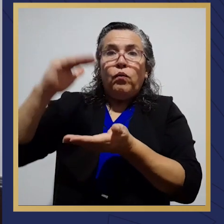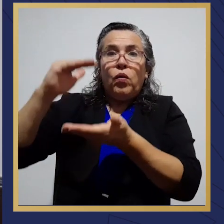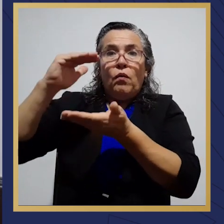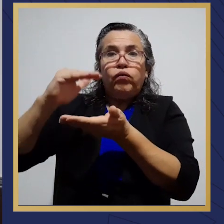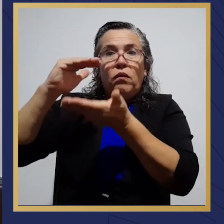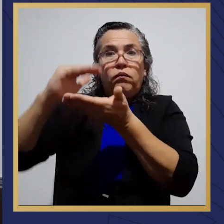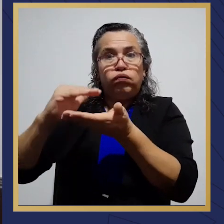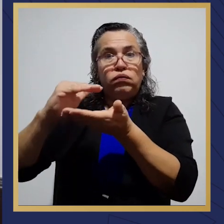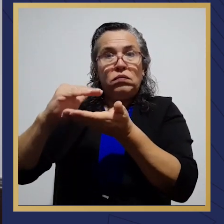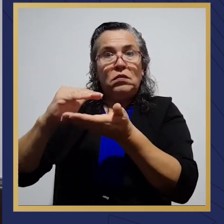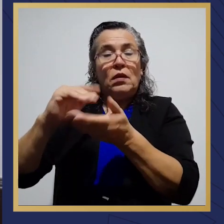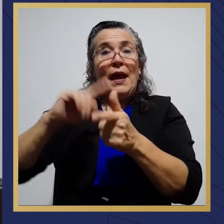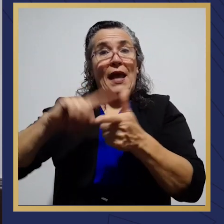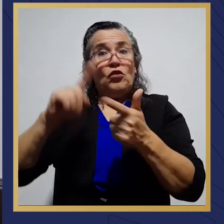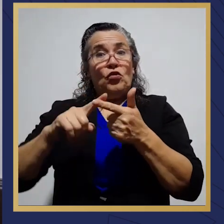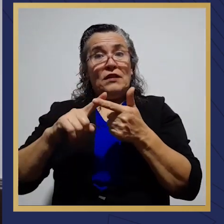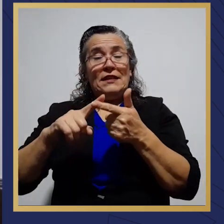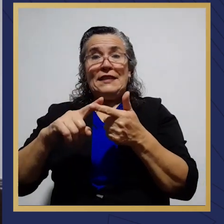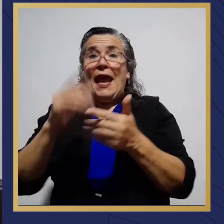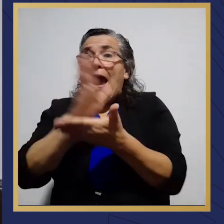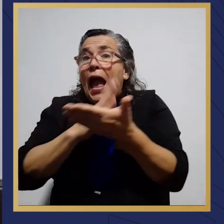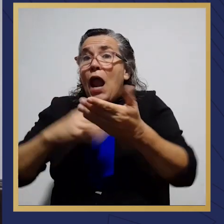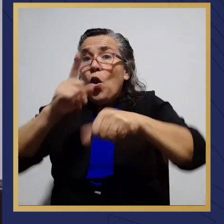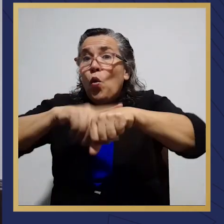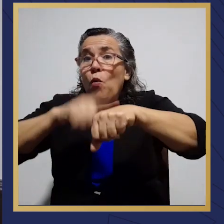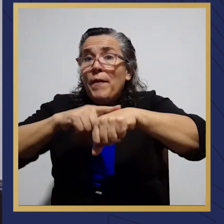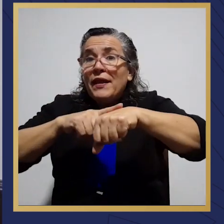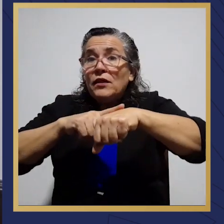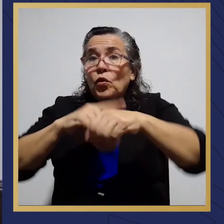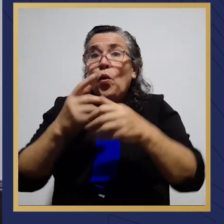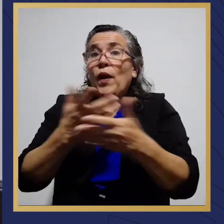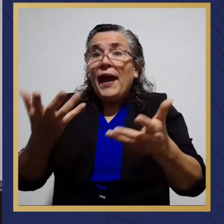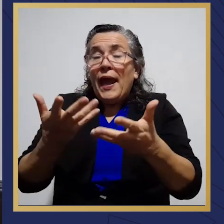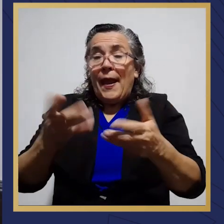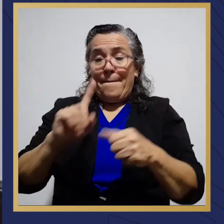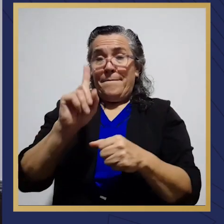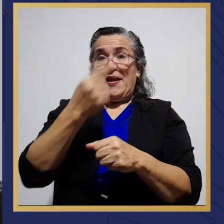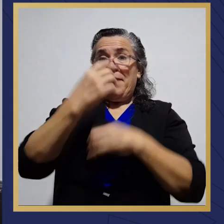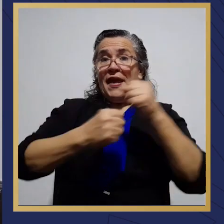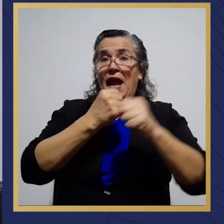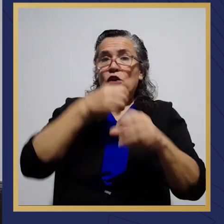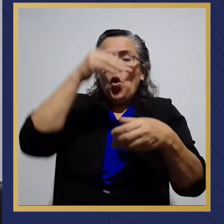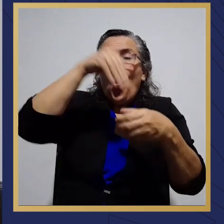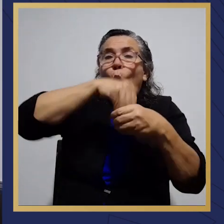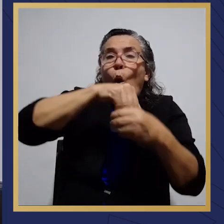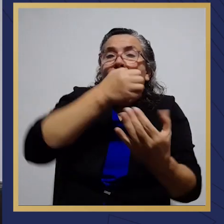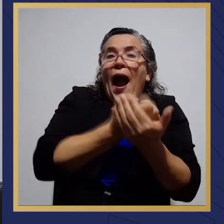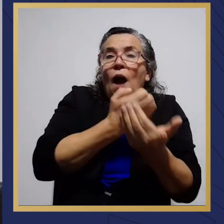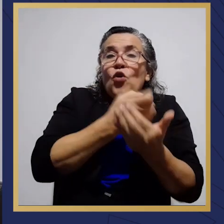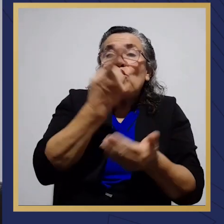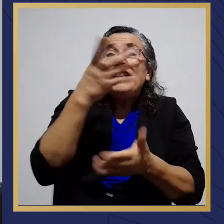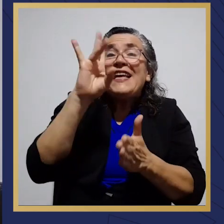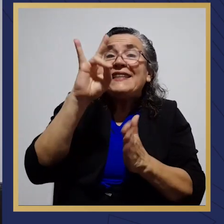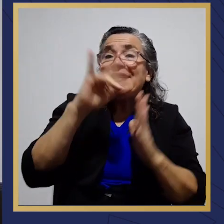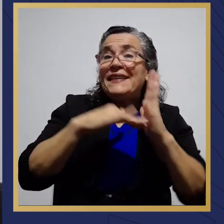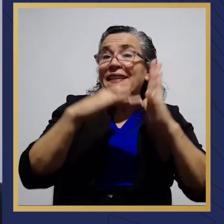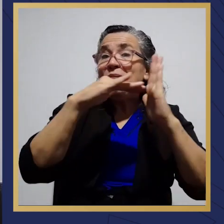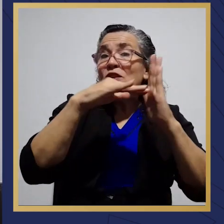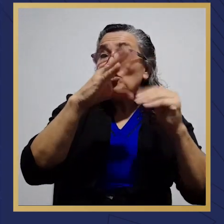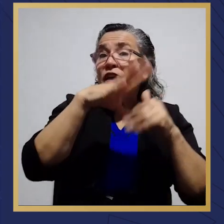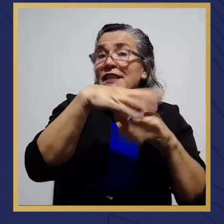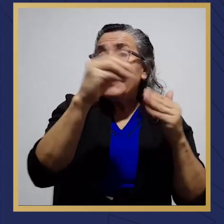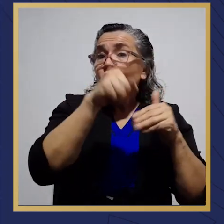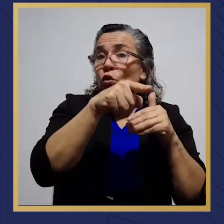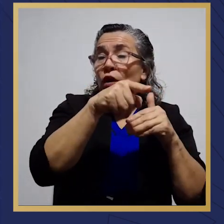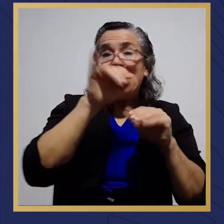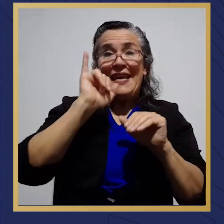disminuyendo. De forma tal, Presidente, que el primer año nos ahorraríamos 17 millones de